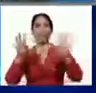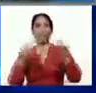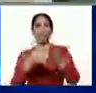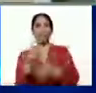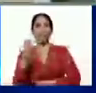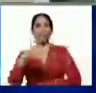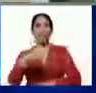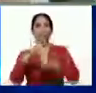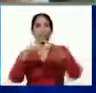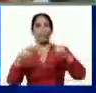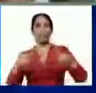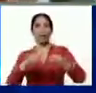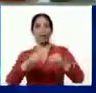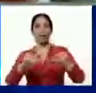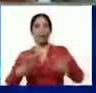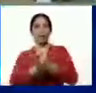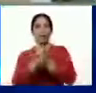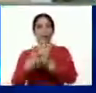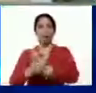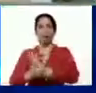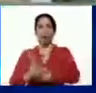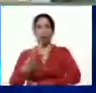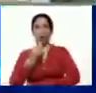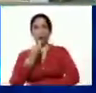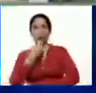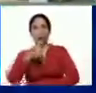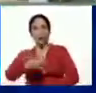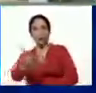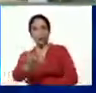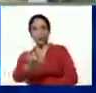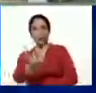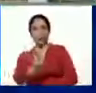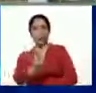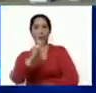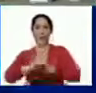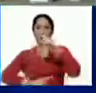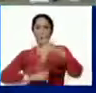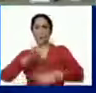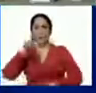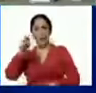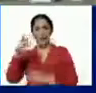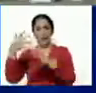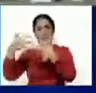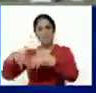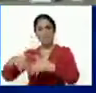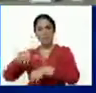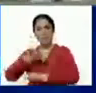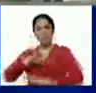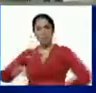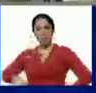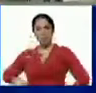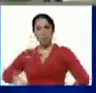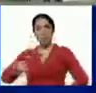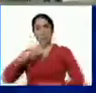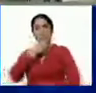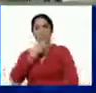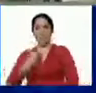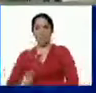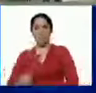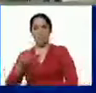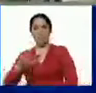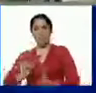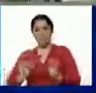Más de la mitad de la harina de maíz precocida que se consume en Venezuela lo va a producir esta planta en diciembre. Y